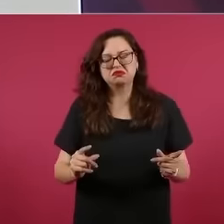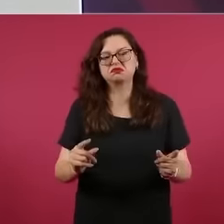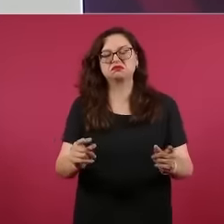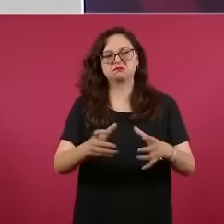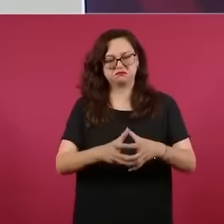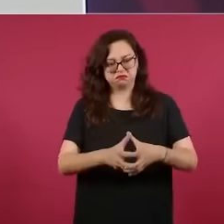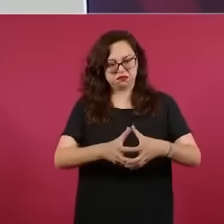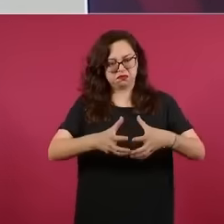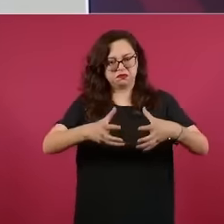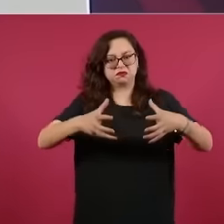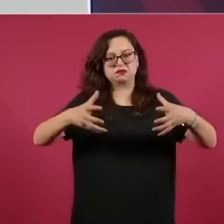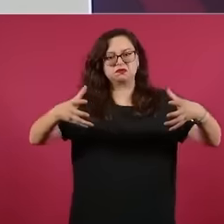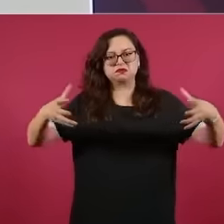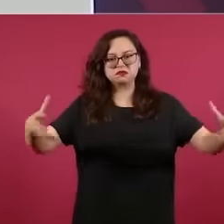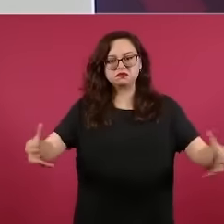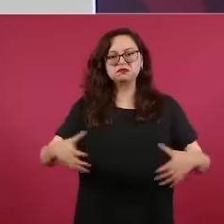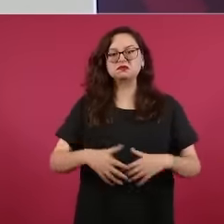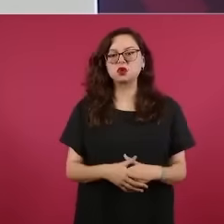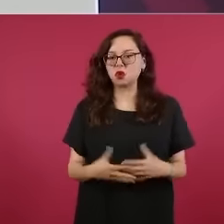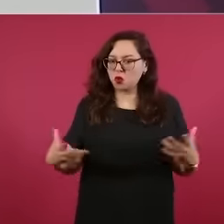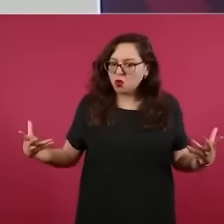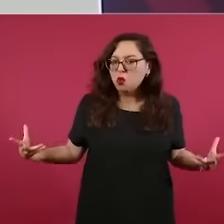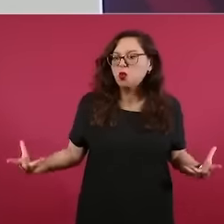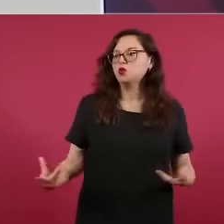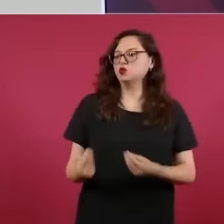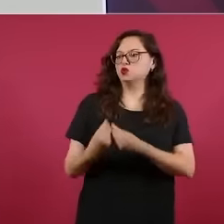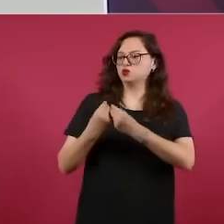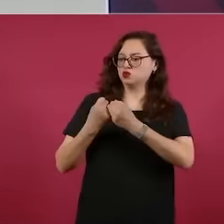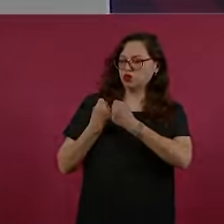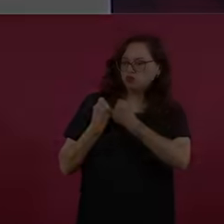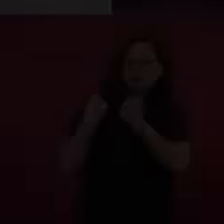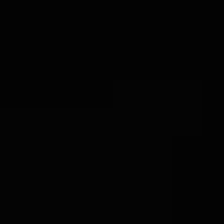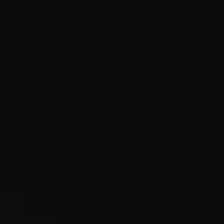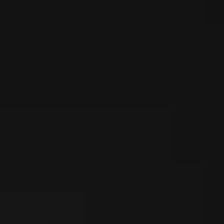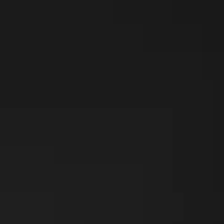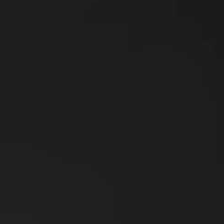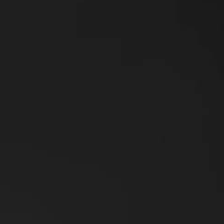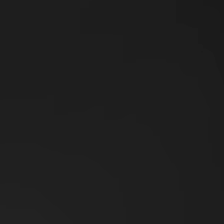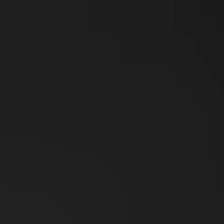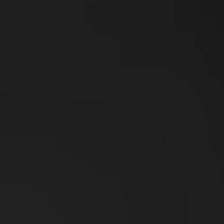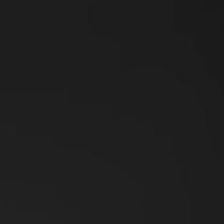desde abajo, hacia arriba y entre todos. Los